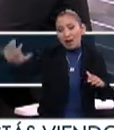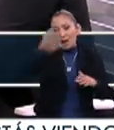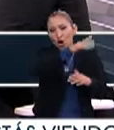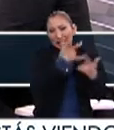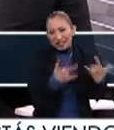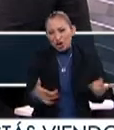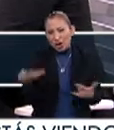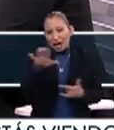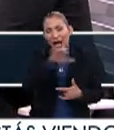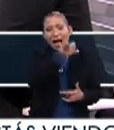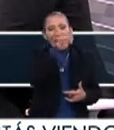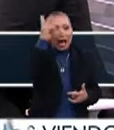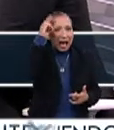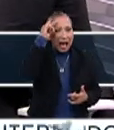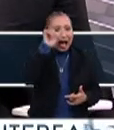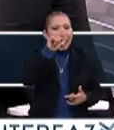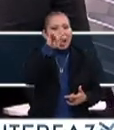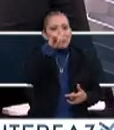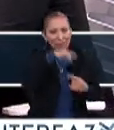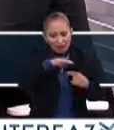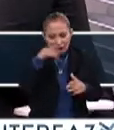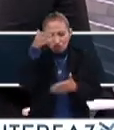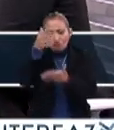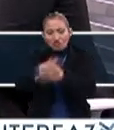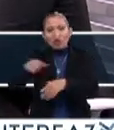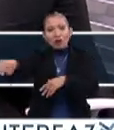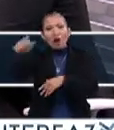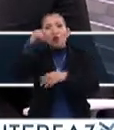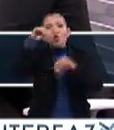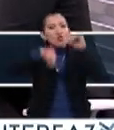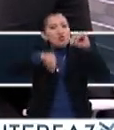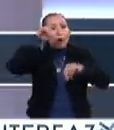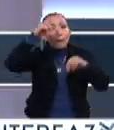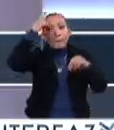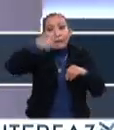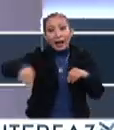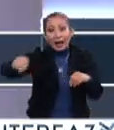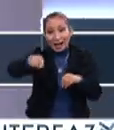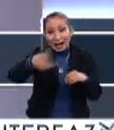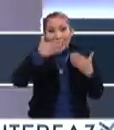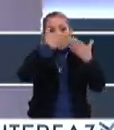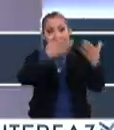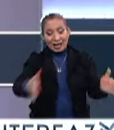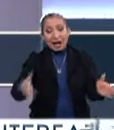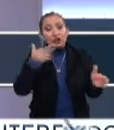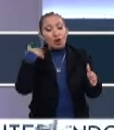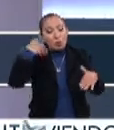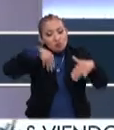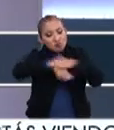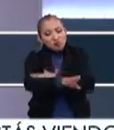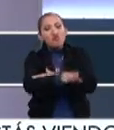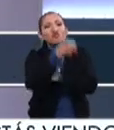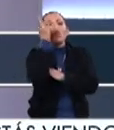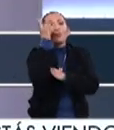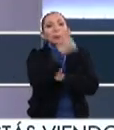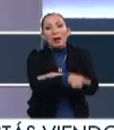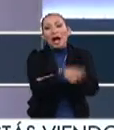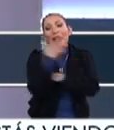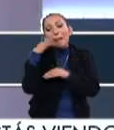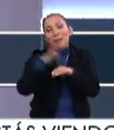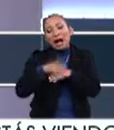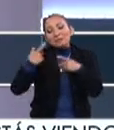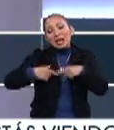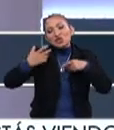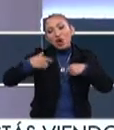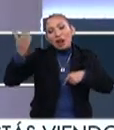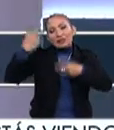zona Alameda, por ejemplo, tenemos también espacio público con instalaciones, ¿no? Para que el Abierto tenga un acceso, digamos, al mayor